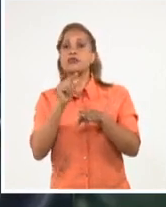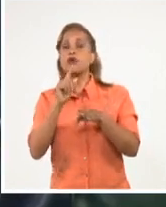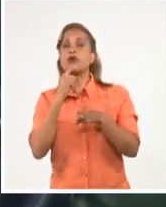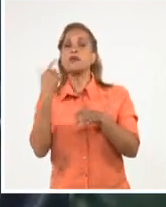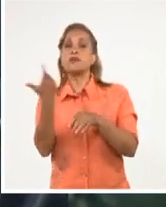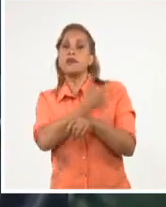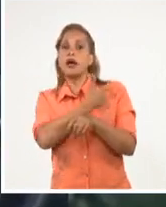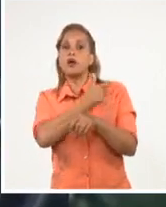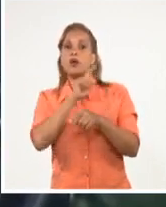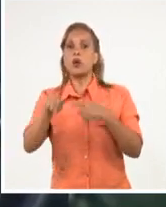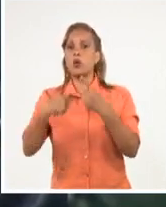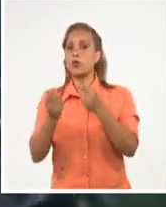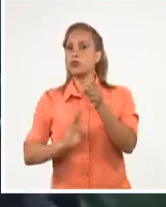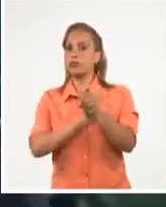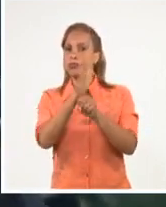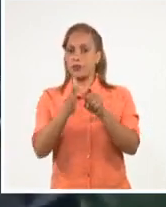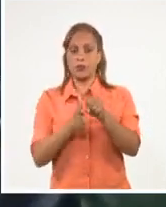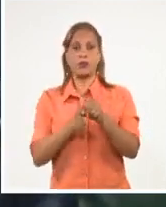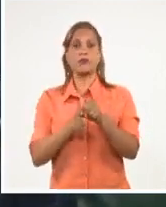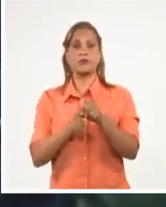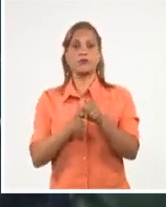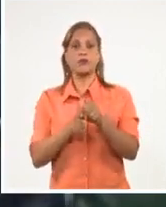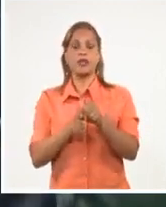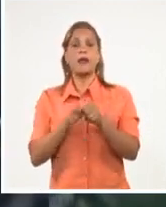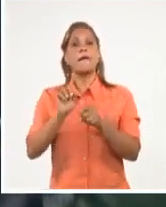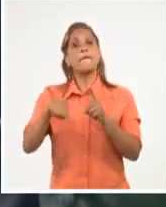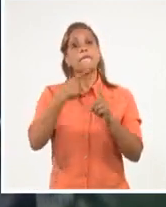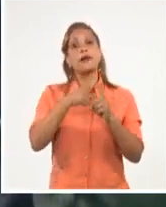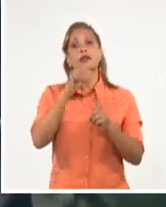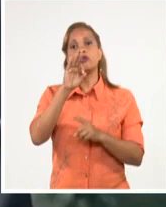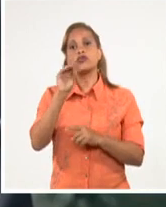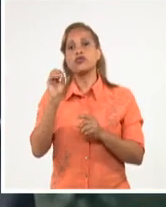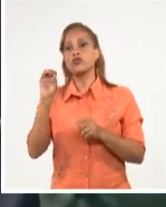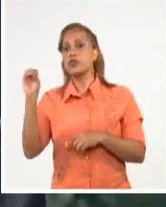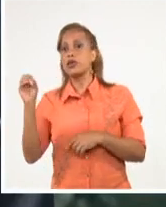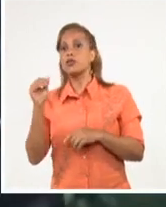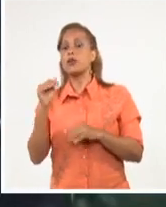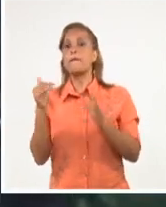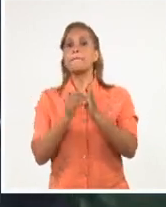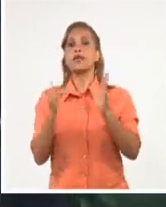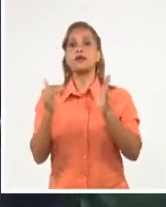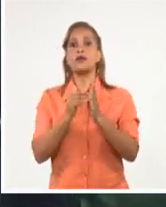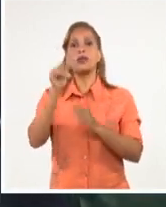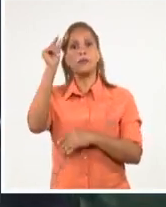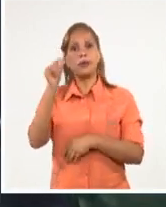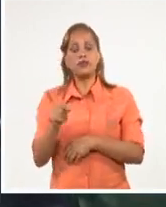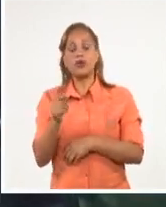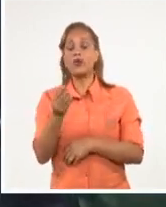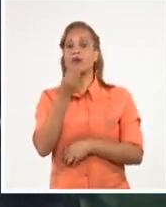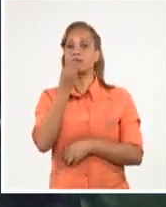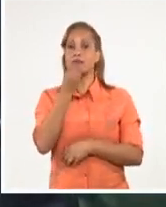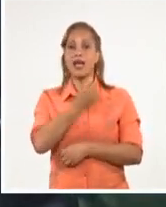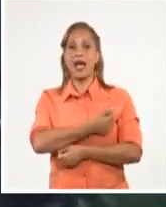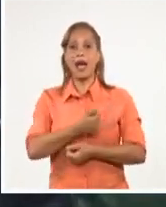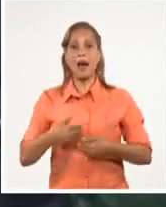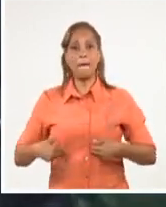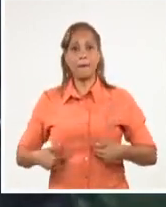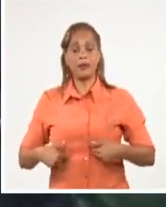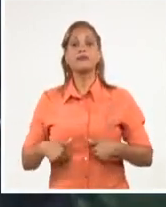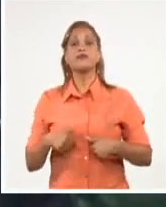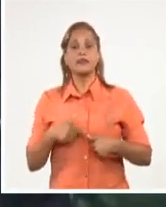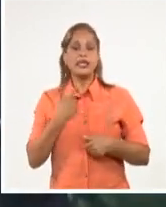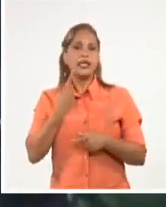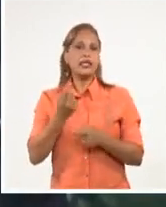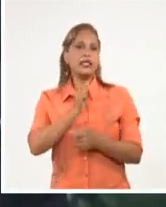-19. Cuando más de 800 millones de seres humanos padecen hambre en el mundo y se